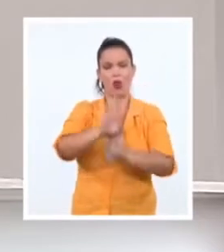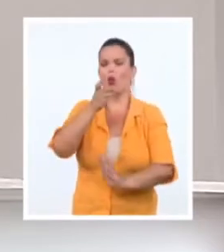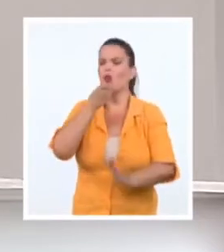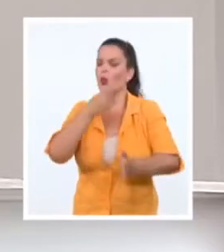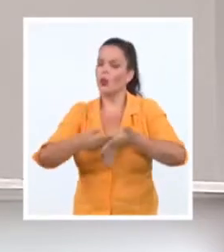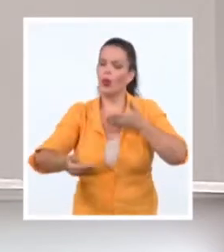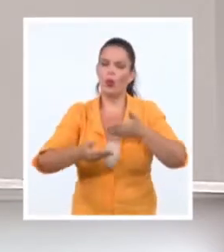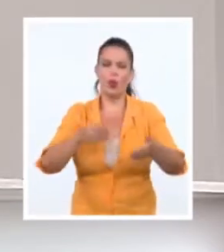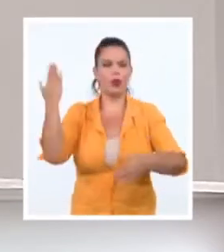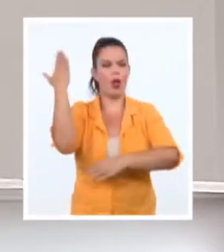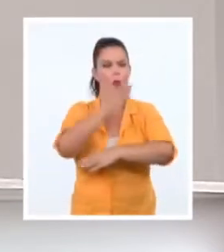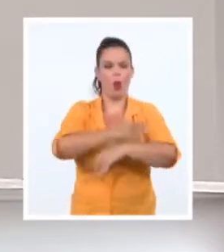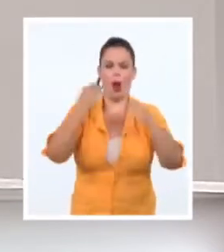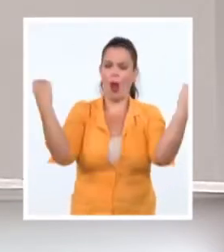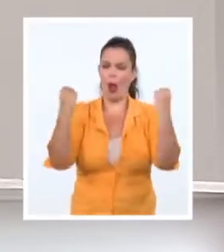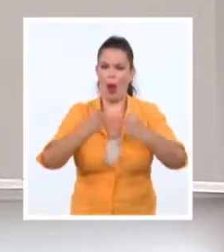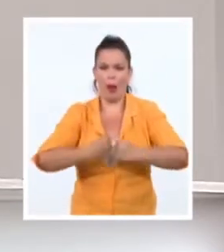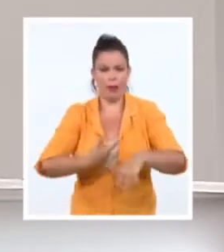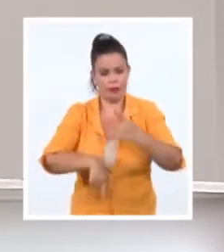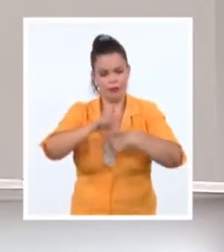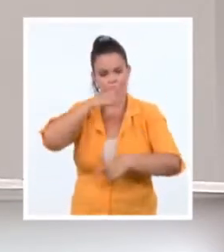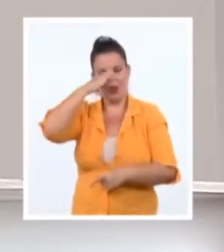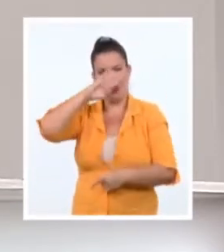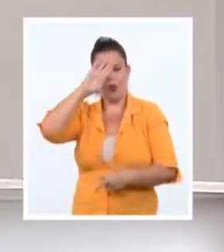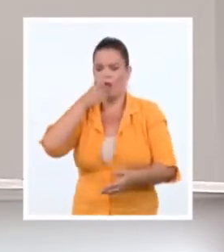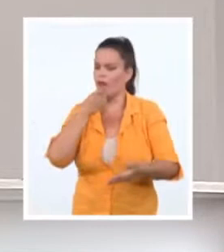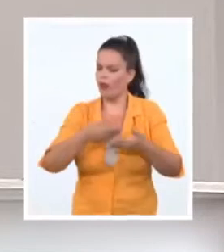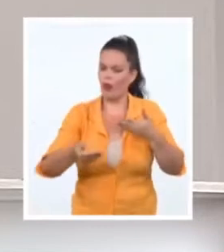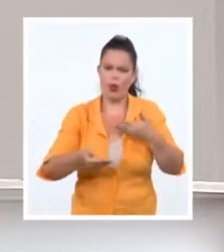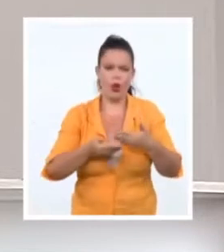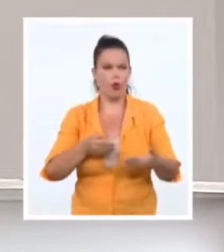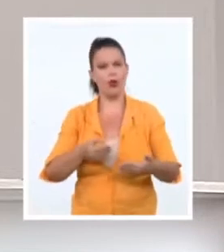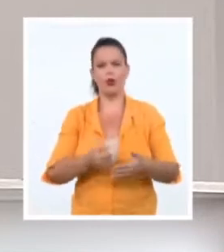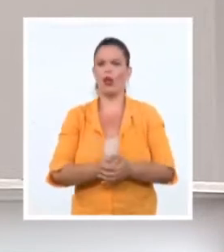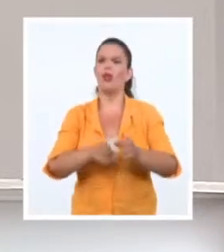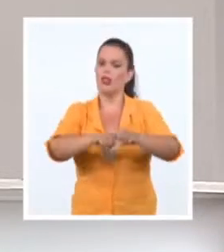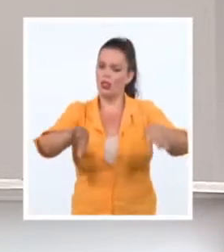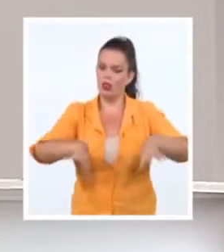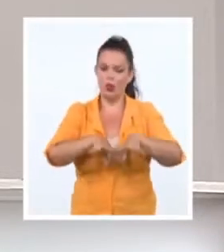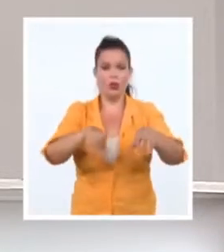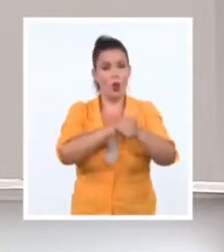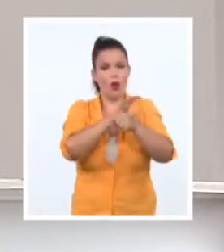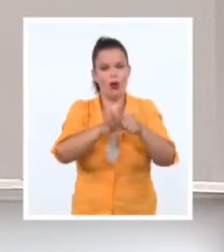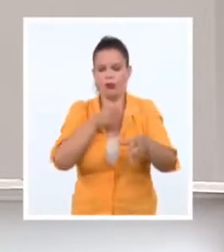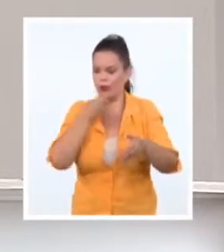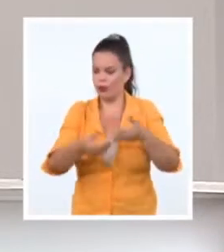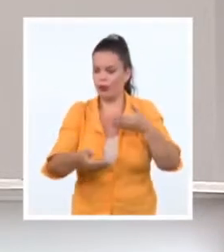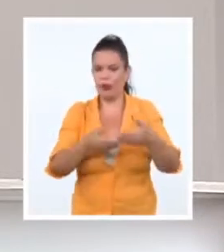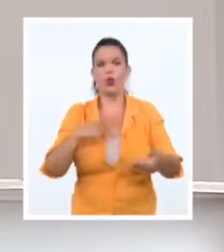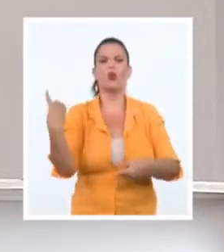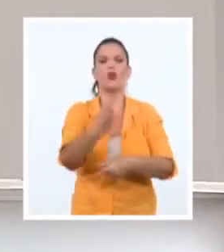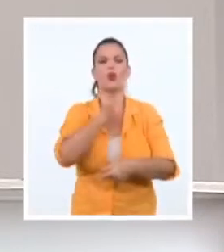criminal de Estados Unidos recrudecido de manera oportunista en medio de la pandemia, lo que agiganta